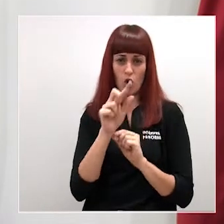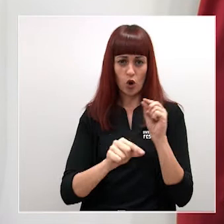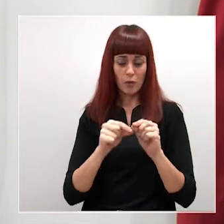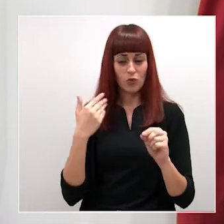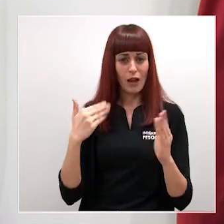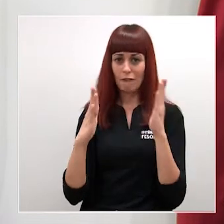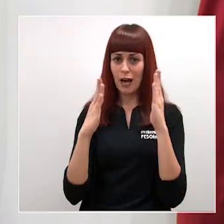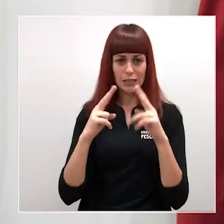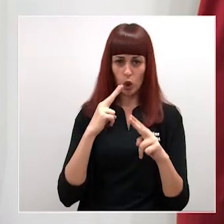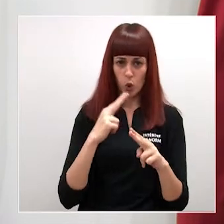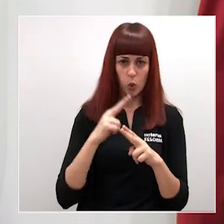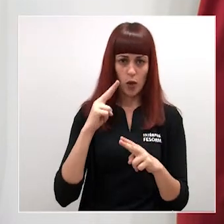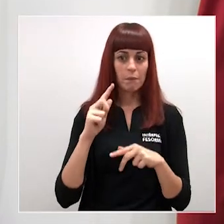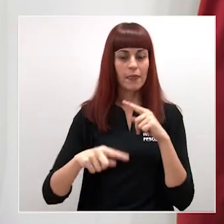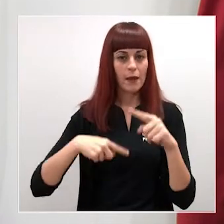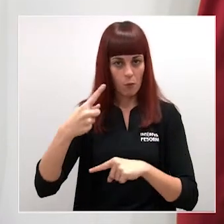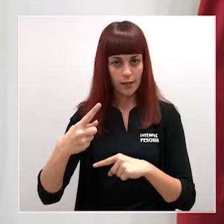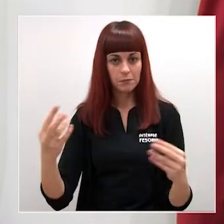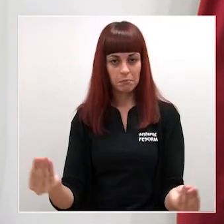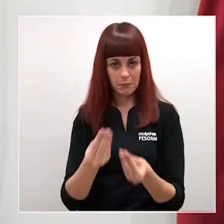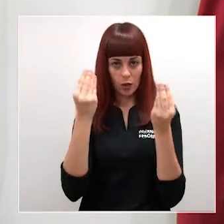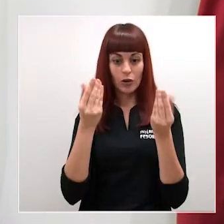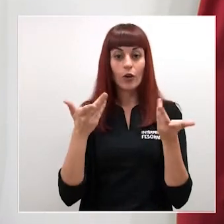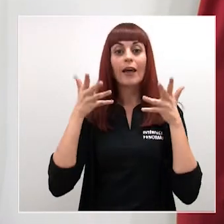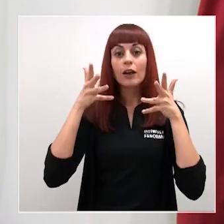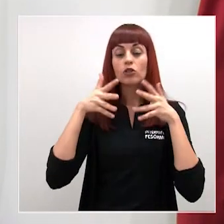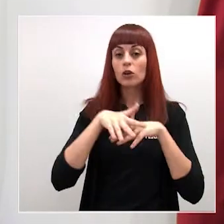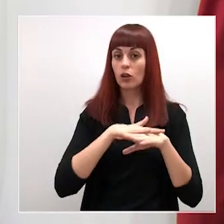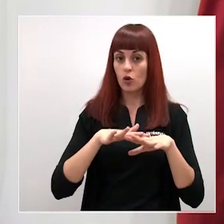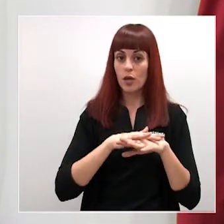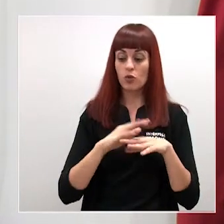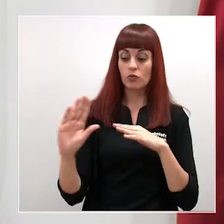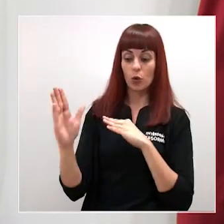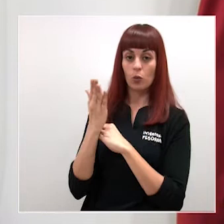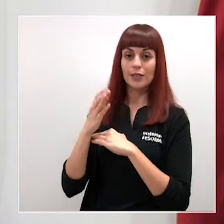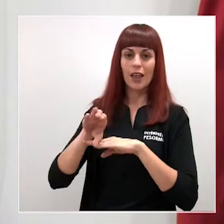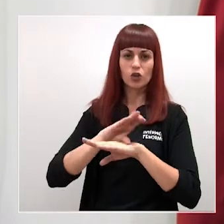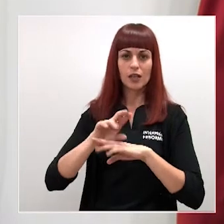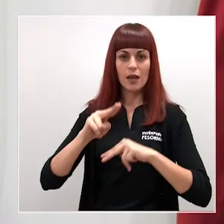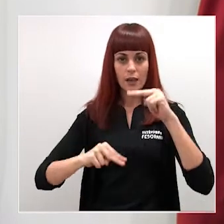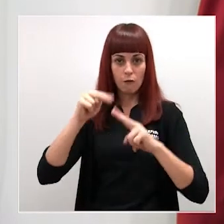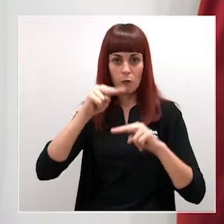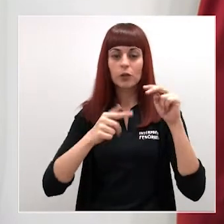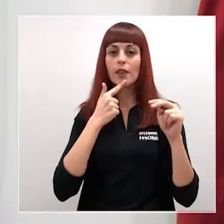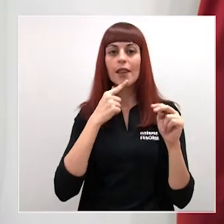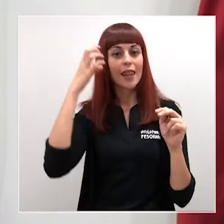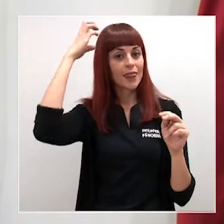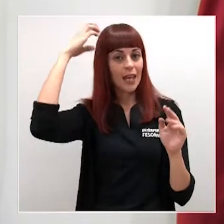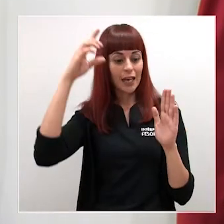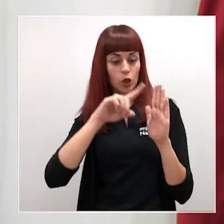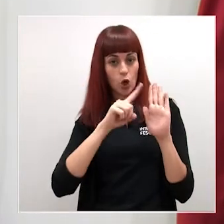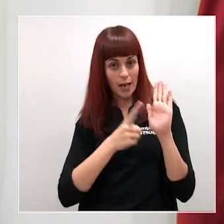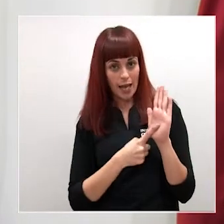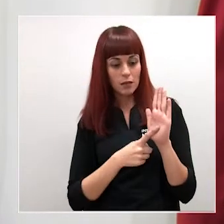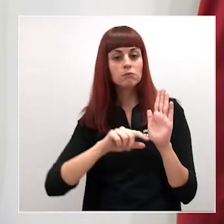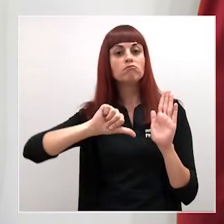de la pandemia. Así, en primer lugar, el Consejo de Gobierno, a propuesta de la Consejería de Fomento, ha aprobado un decreto ley que